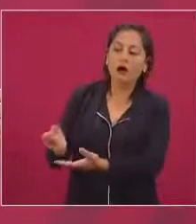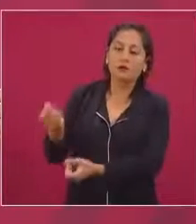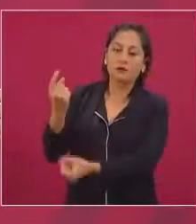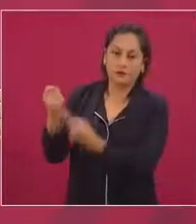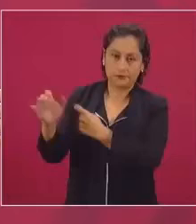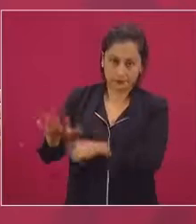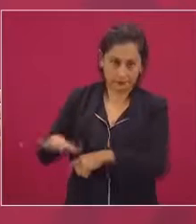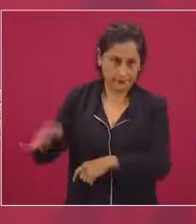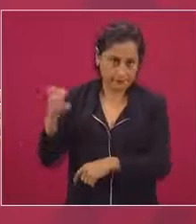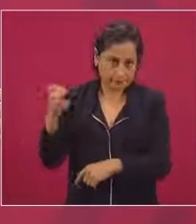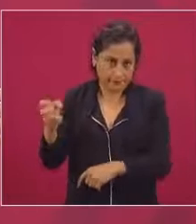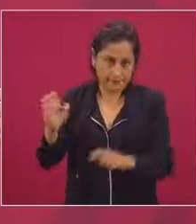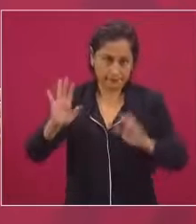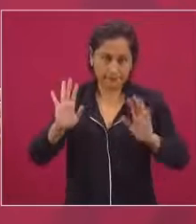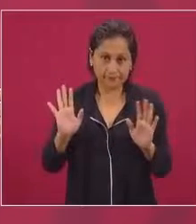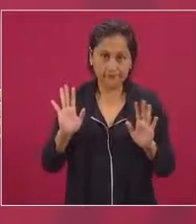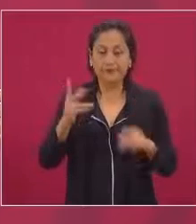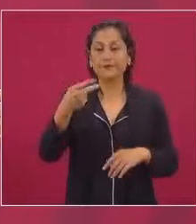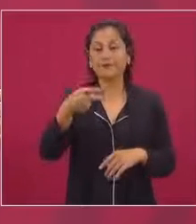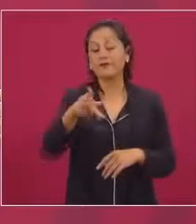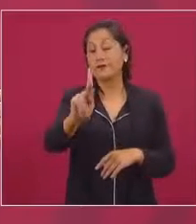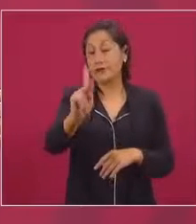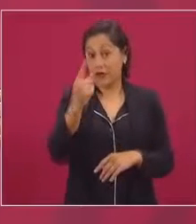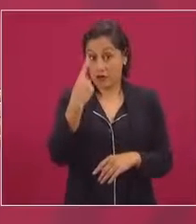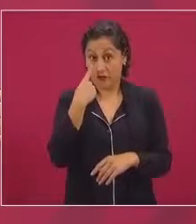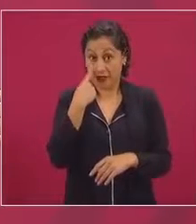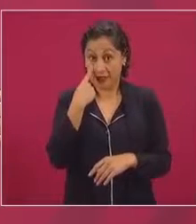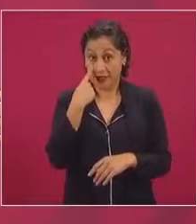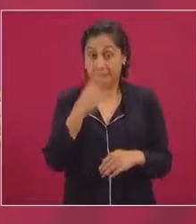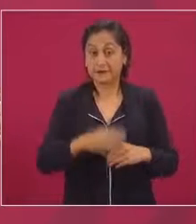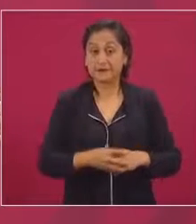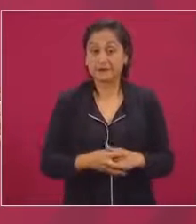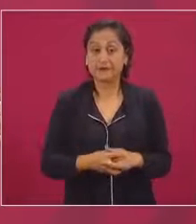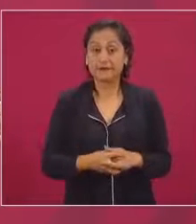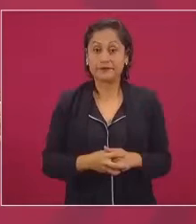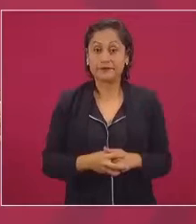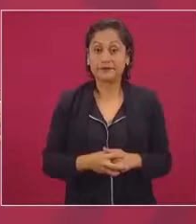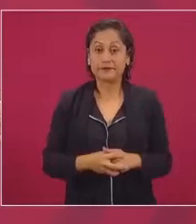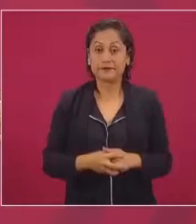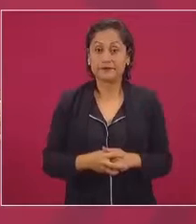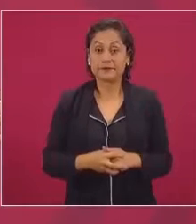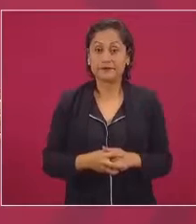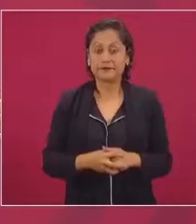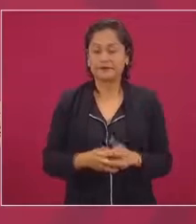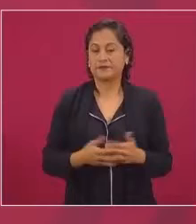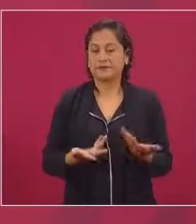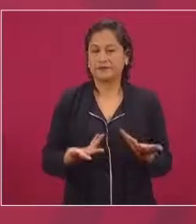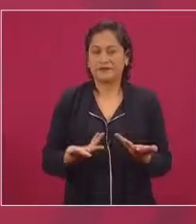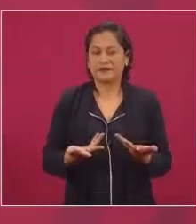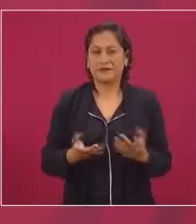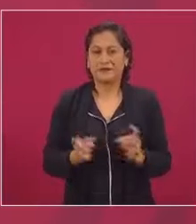Pero imagínense, de repente se vuelve opositor radical